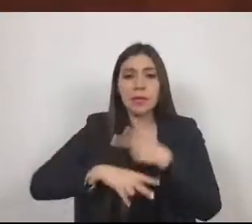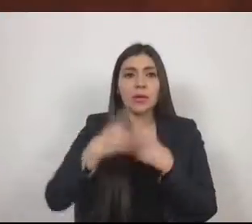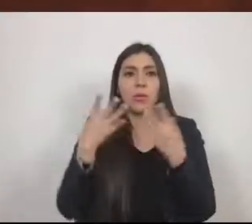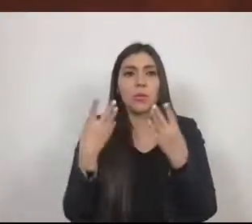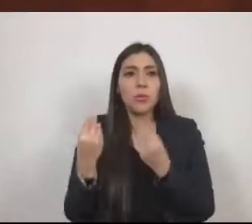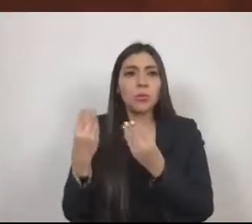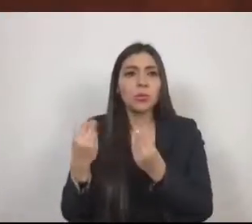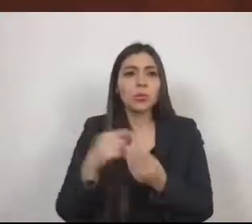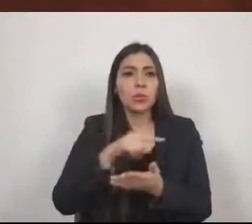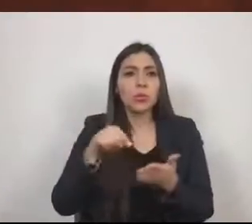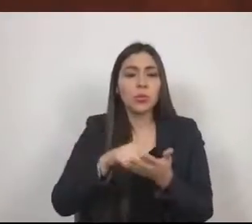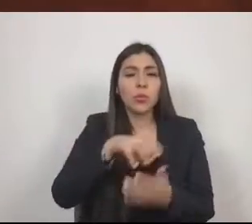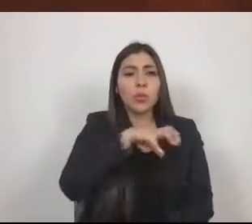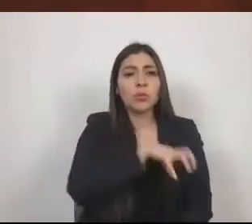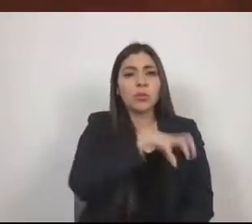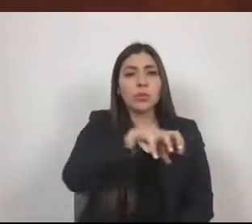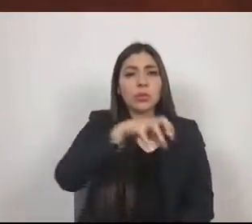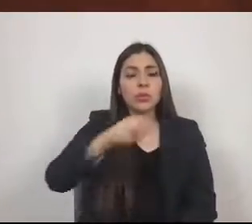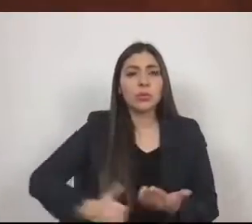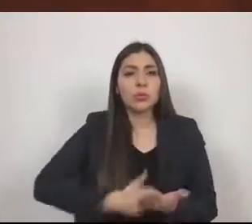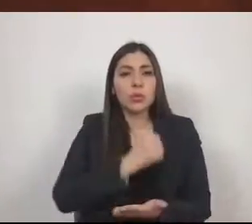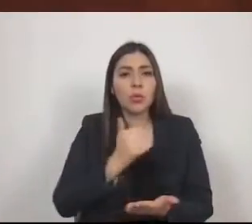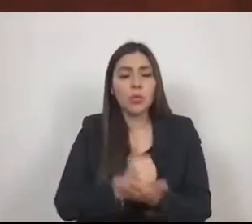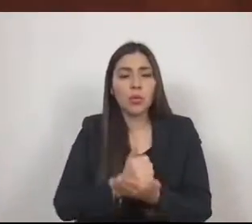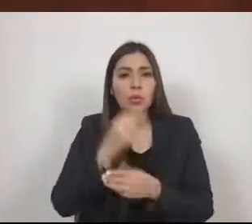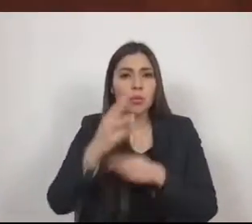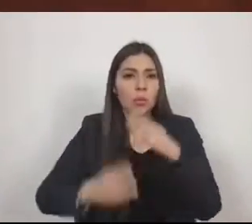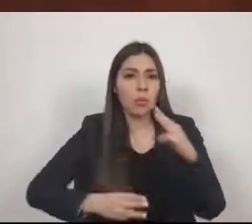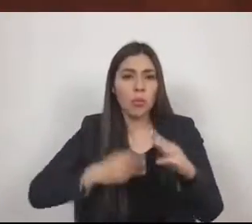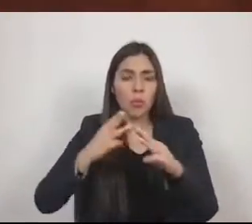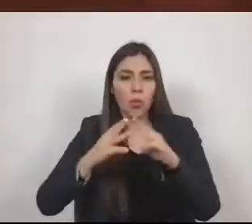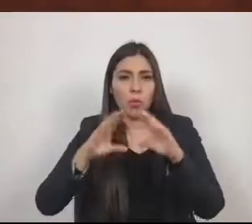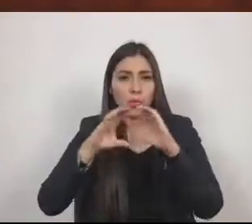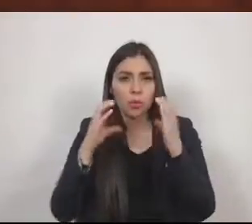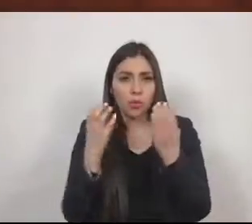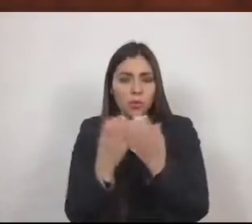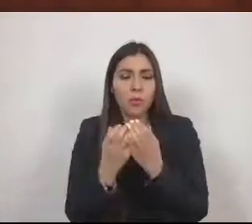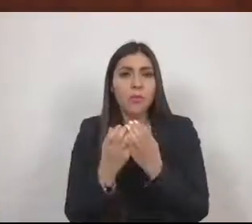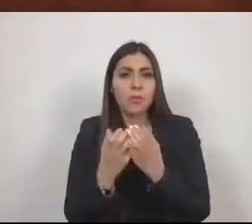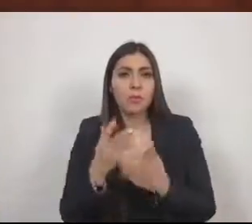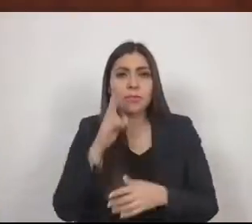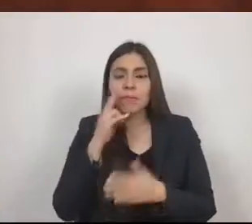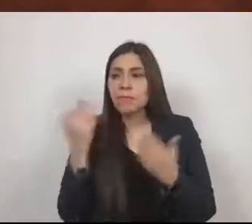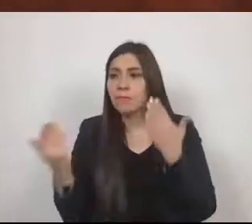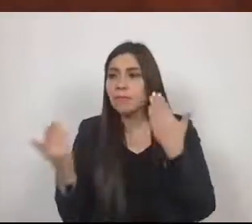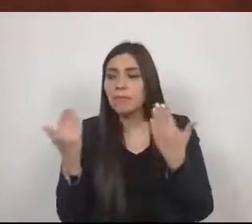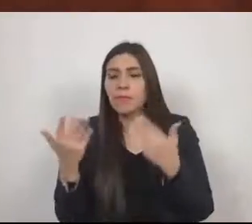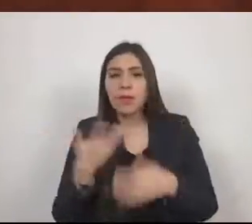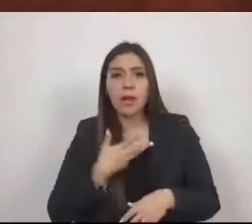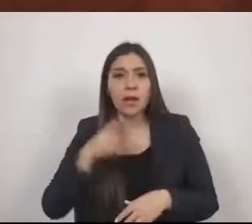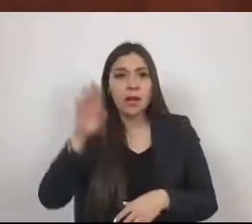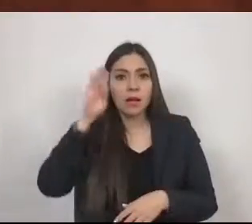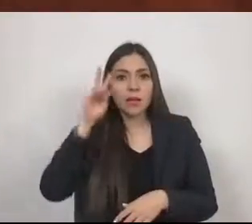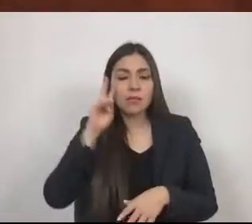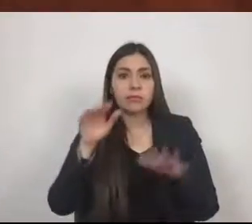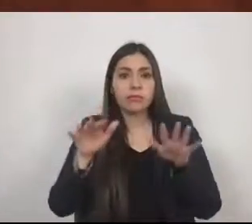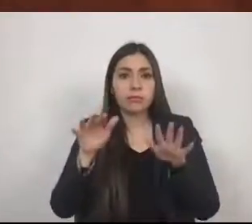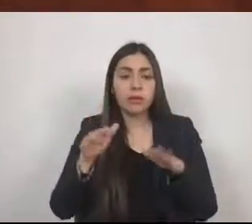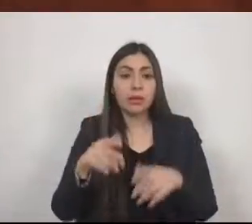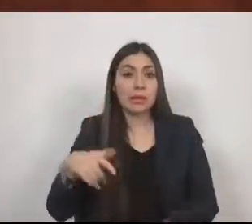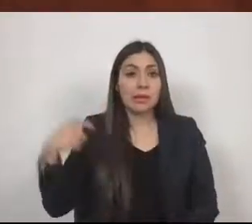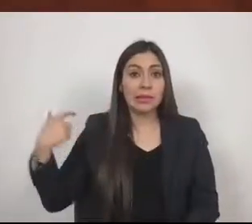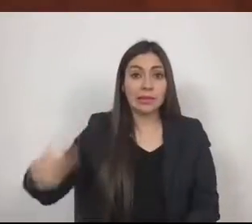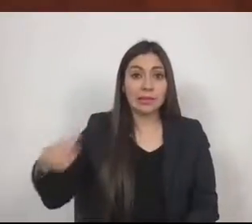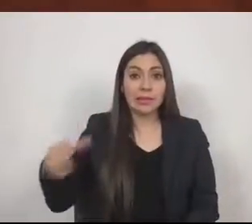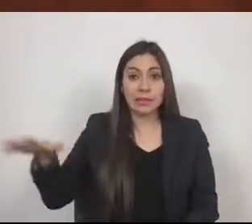metropolitanas del mundo, la coexistencia entre riqueza y pobreza. El surgimiento